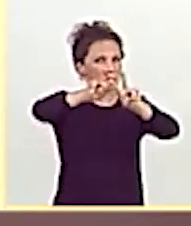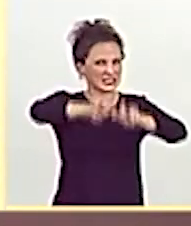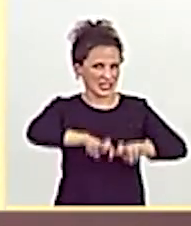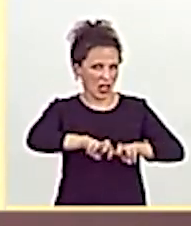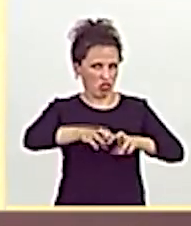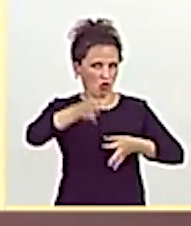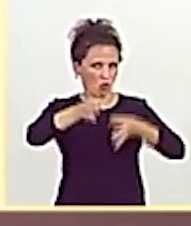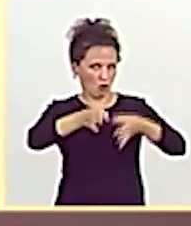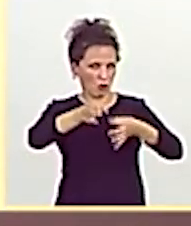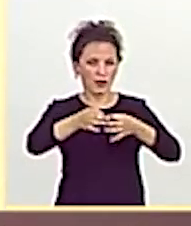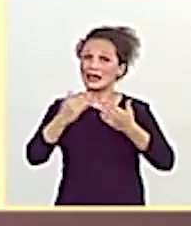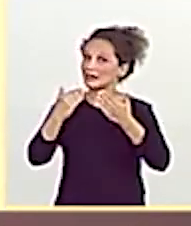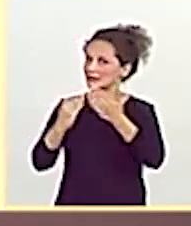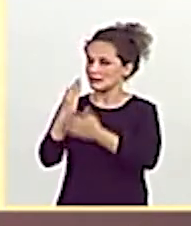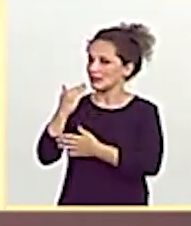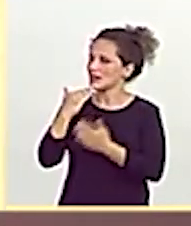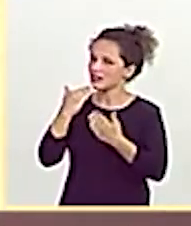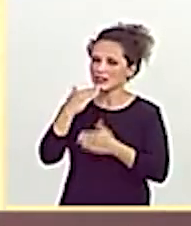señoría.